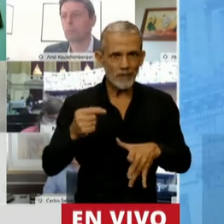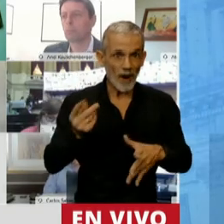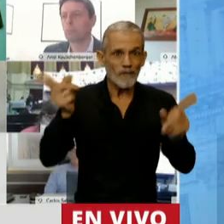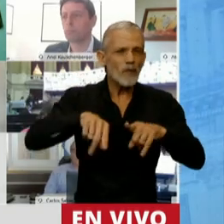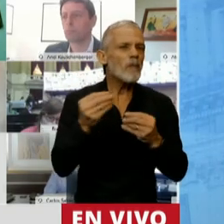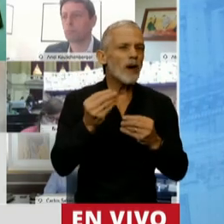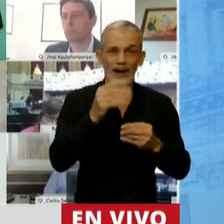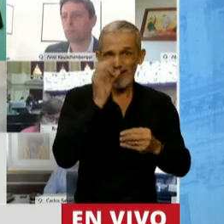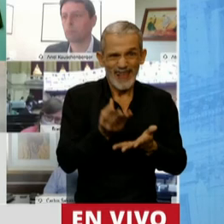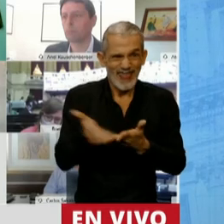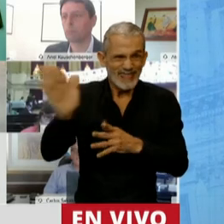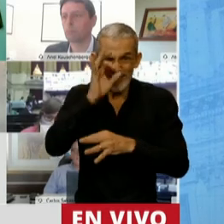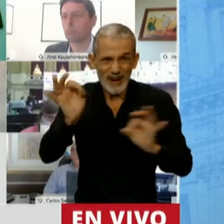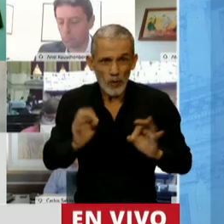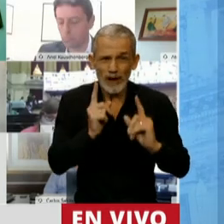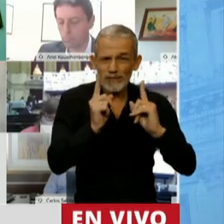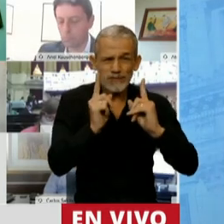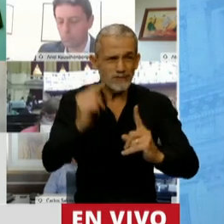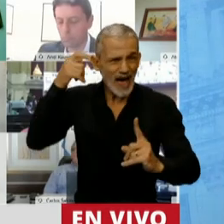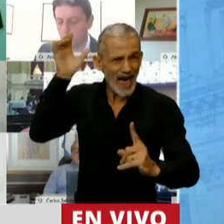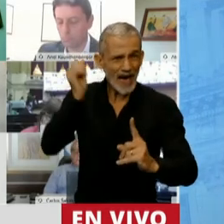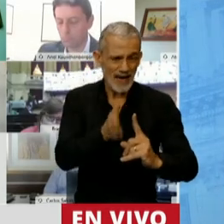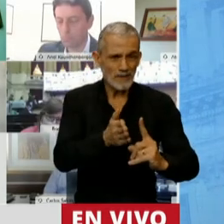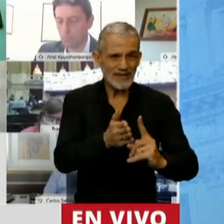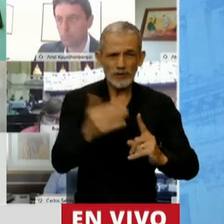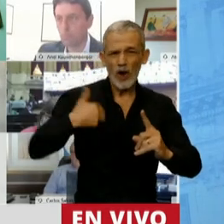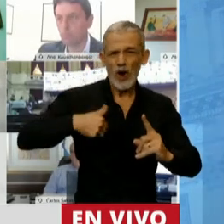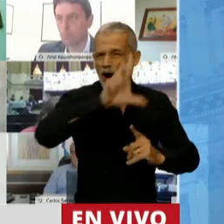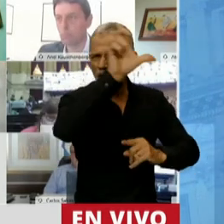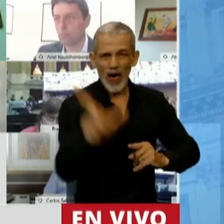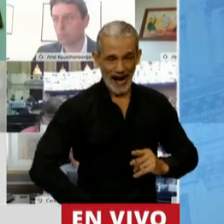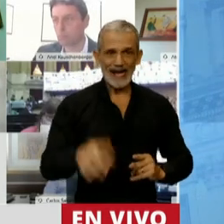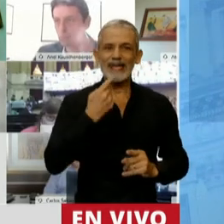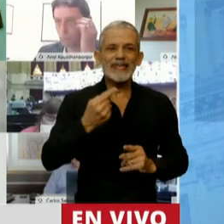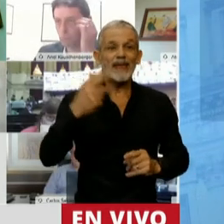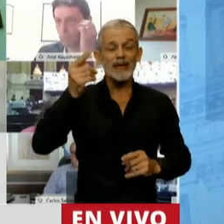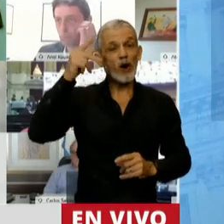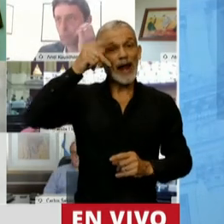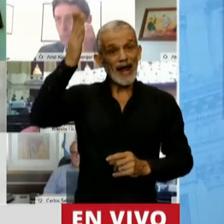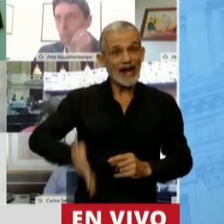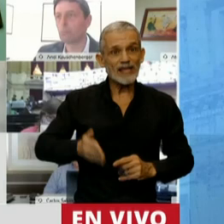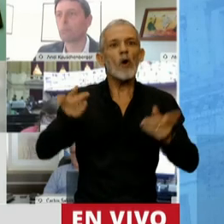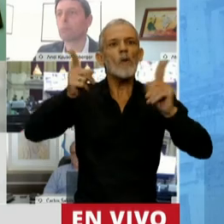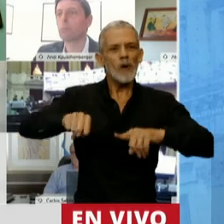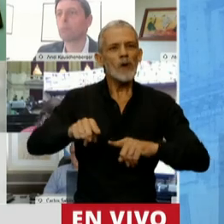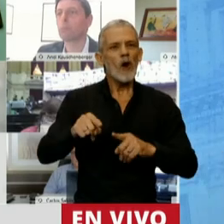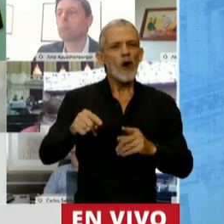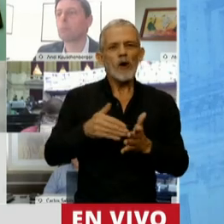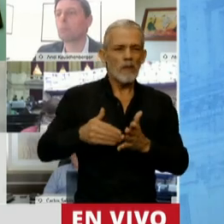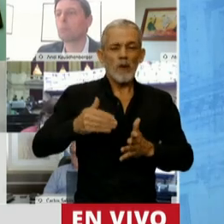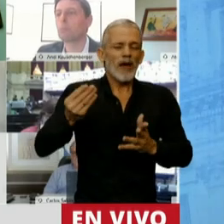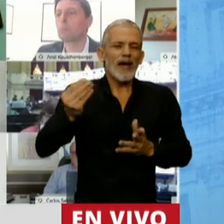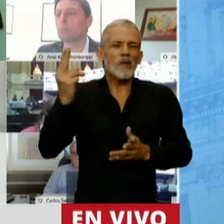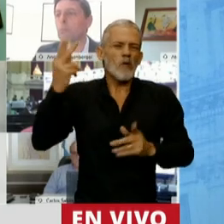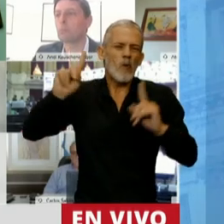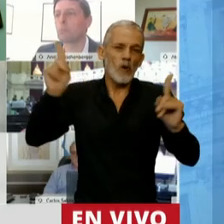fue. Ayer la República República Argentina a lo largo y a lo ancho dijo que Néstor volvió y fue millones porque nunca se fue.